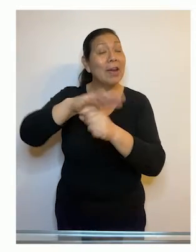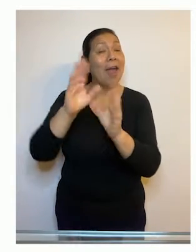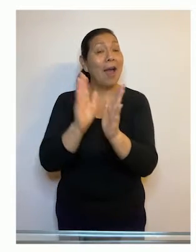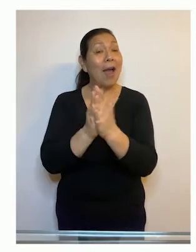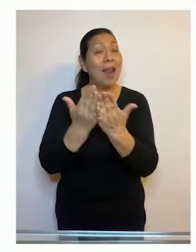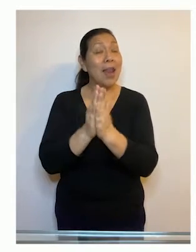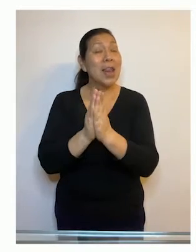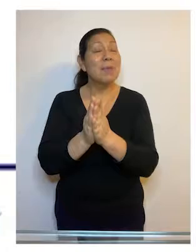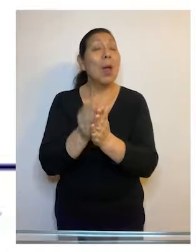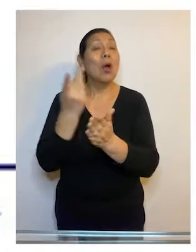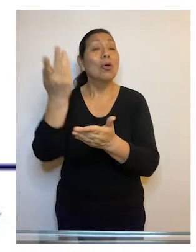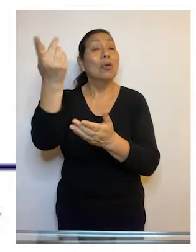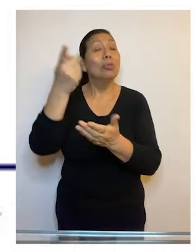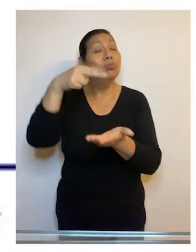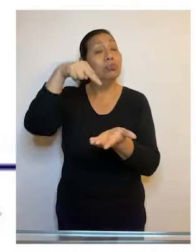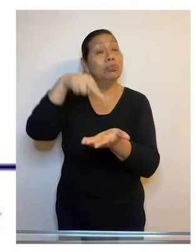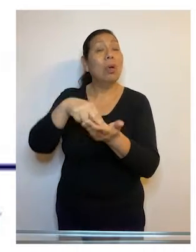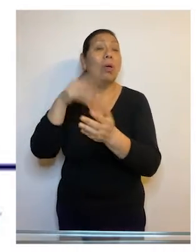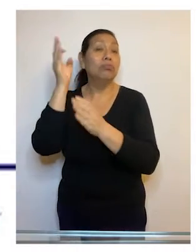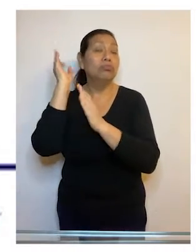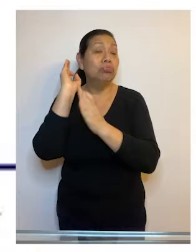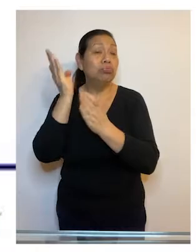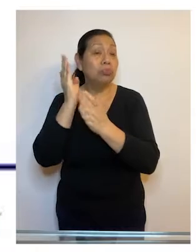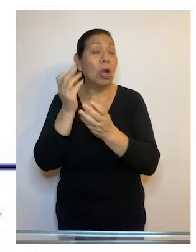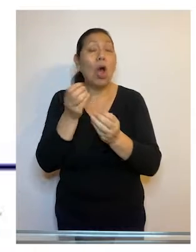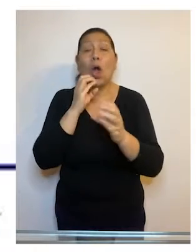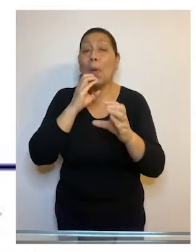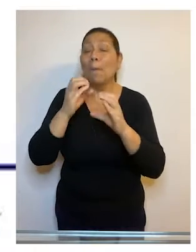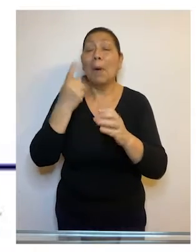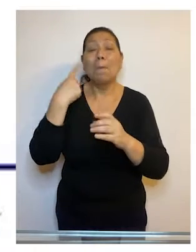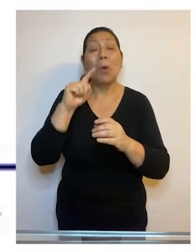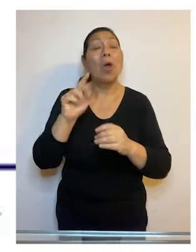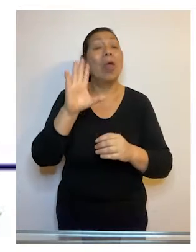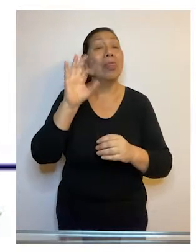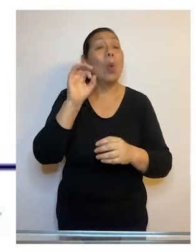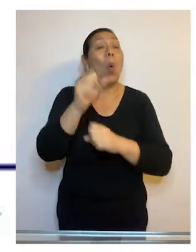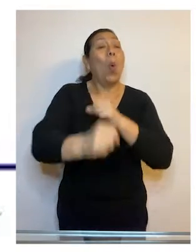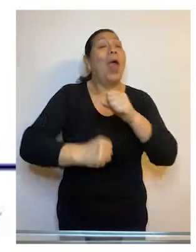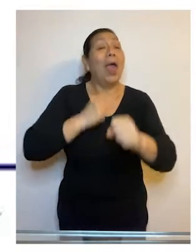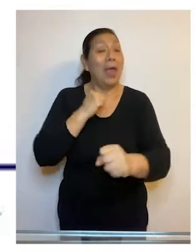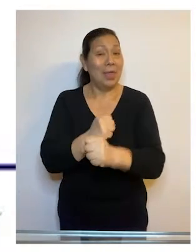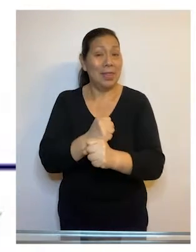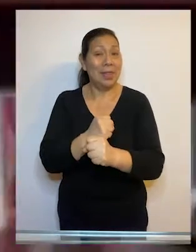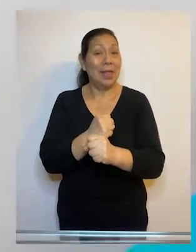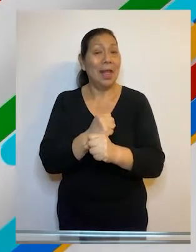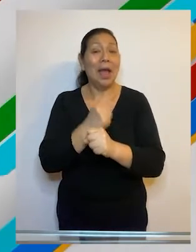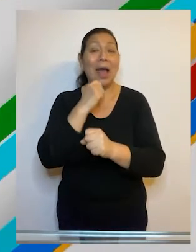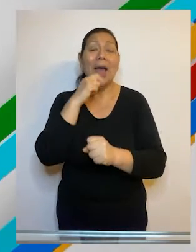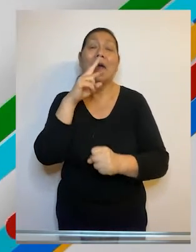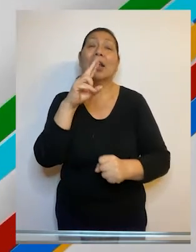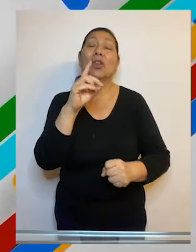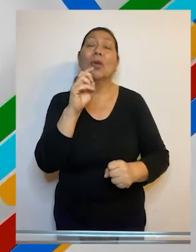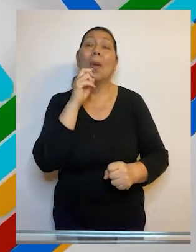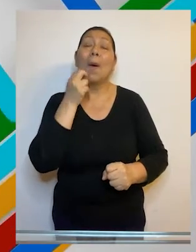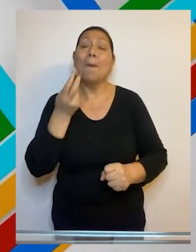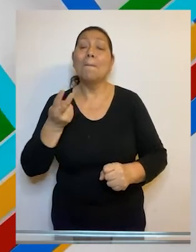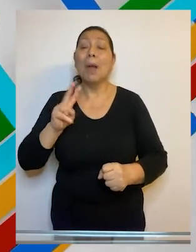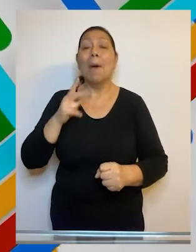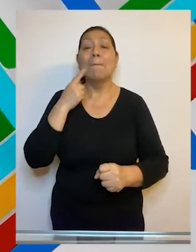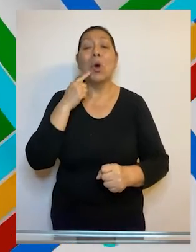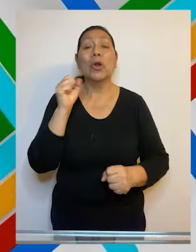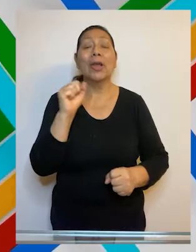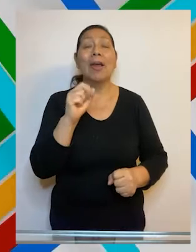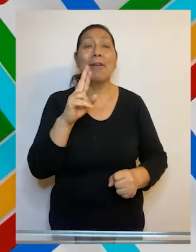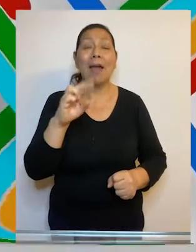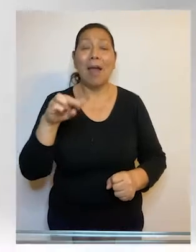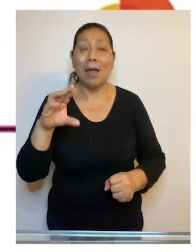Feria del Libro Ricardo Palma como panelista en la presentación de la edición conmemorativa por los 50 años de la obra Redoble por Rancas, escrita